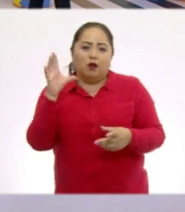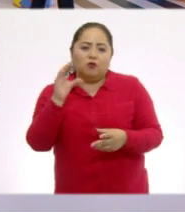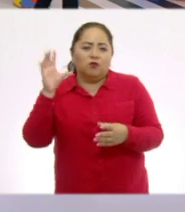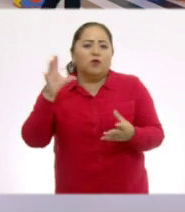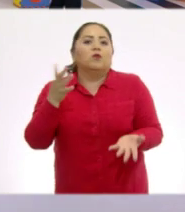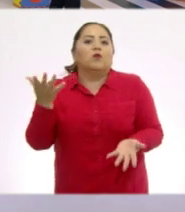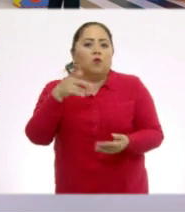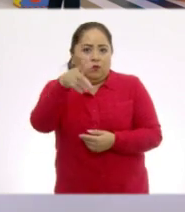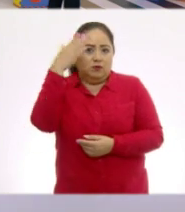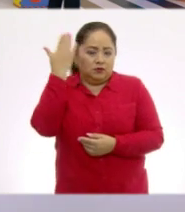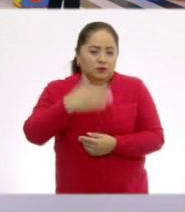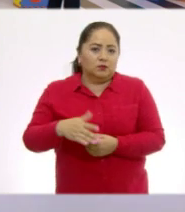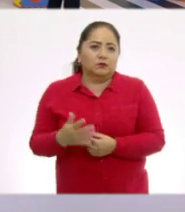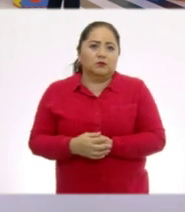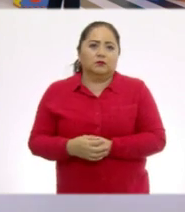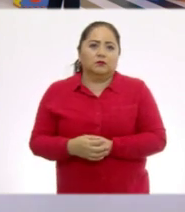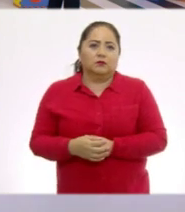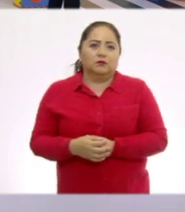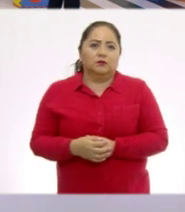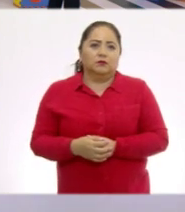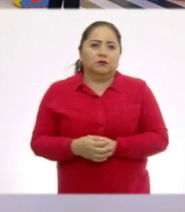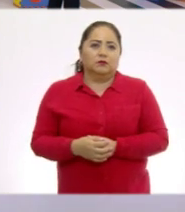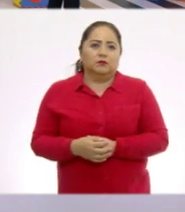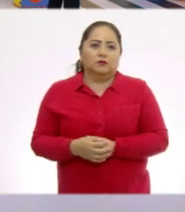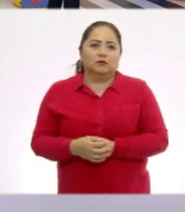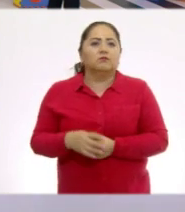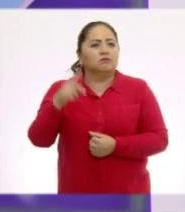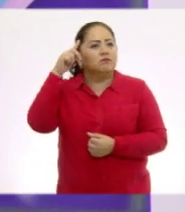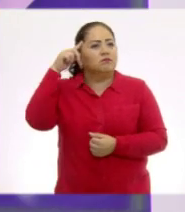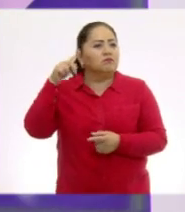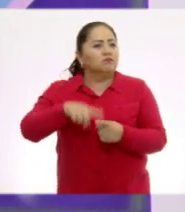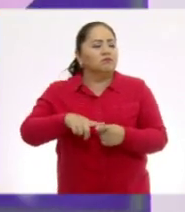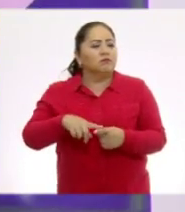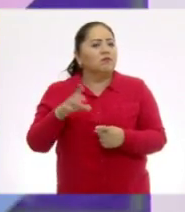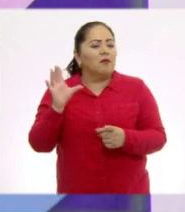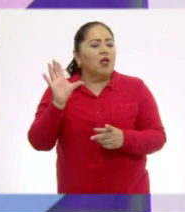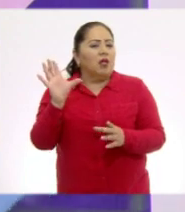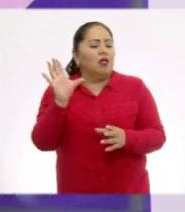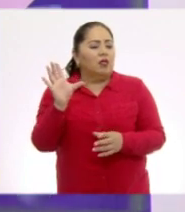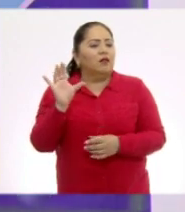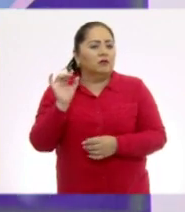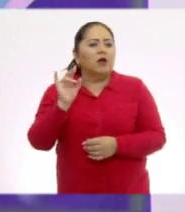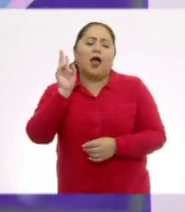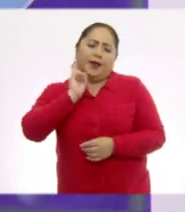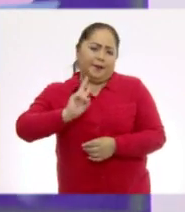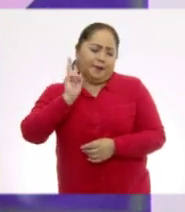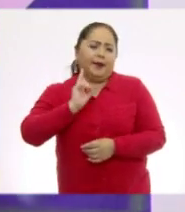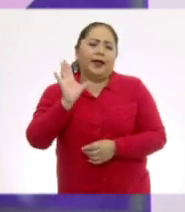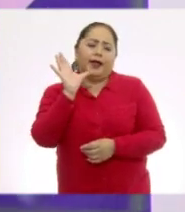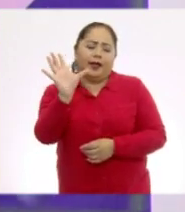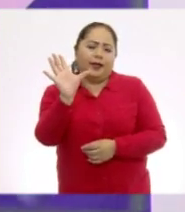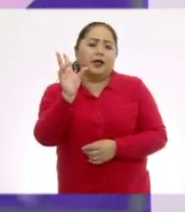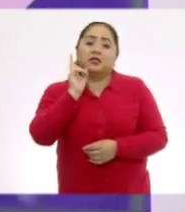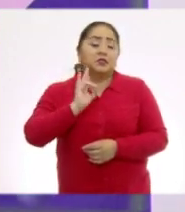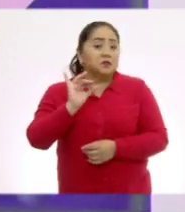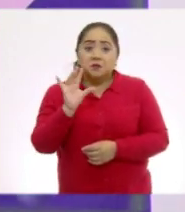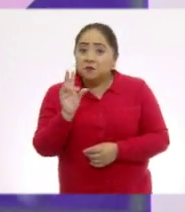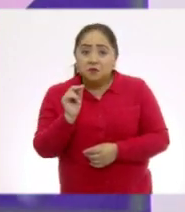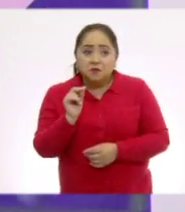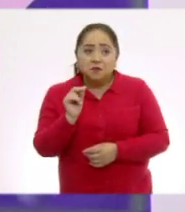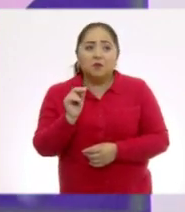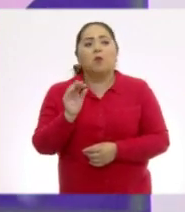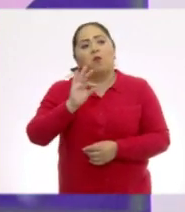¿Ustedes lo saben? ¿Qué tal el grande? Creo que es hasta de la medida. Miren. ¿Funciona? ¿Puedes probar con el grande? A ver. Y si no,